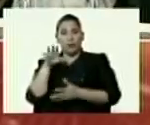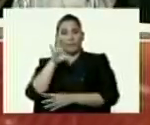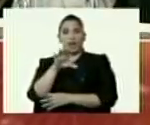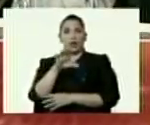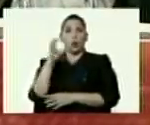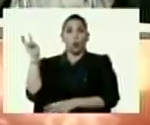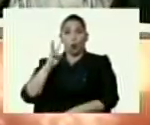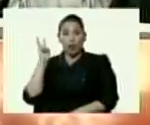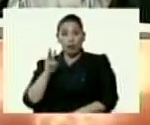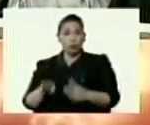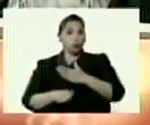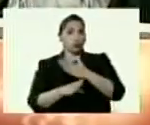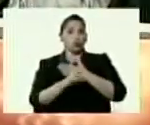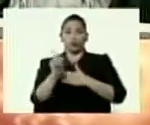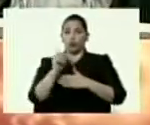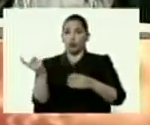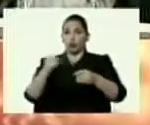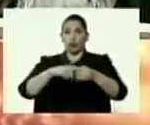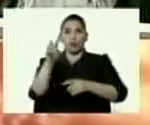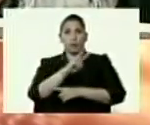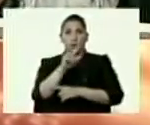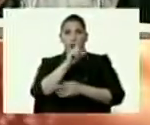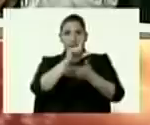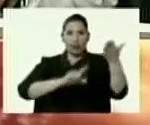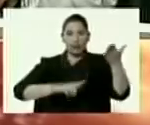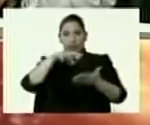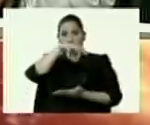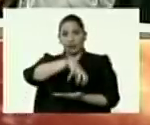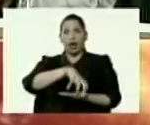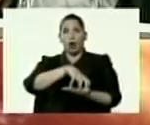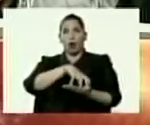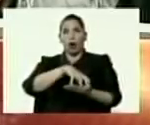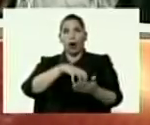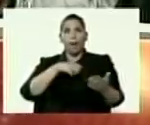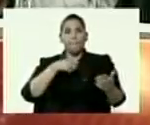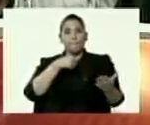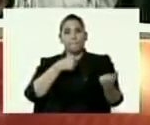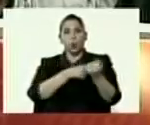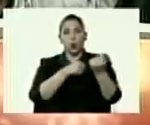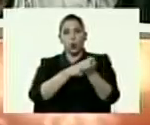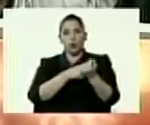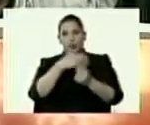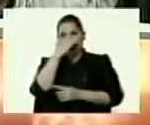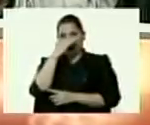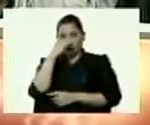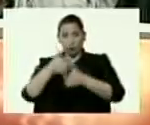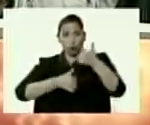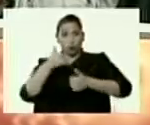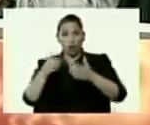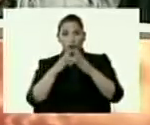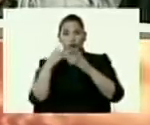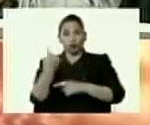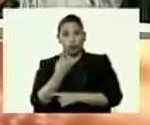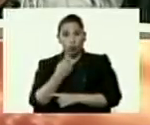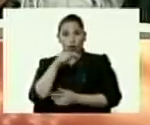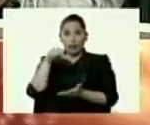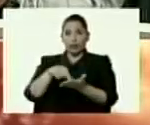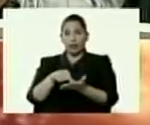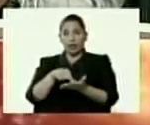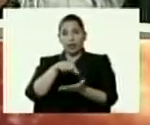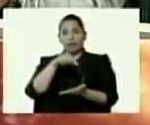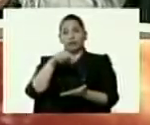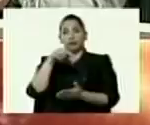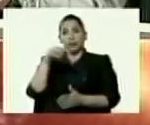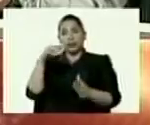Washington todavía no ha incluido a Venezuela en la lista de Estados que apoyan el terrorismo. En la cual sólo aparecen Irán, Siria, Sudán